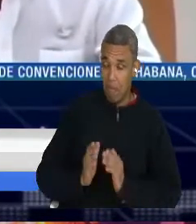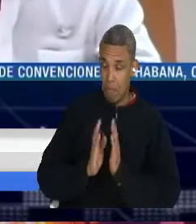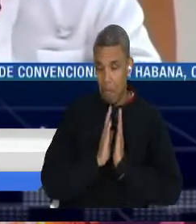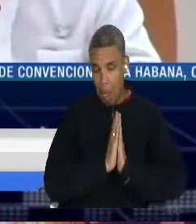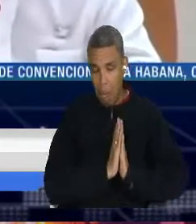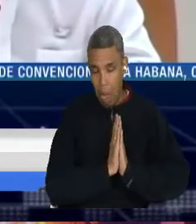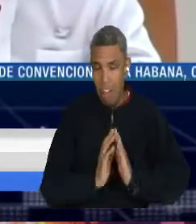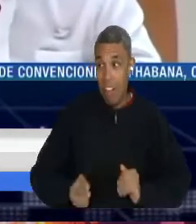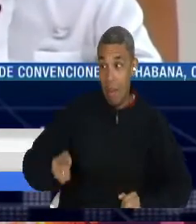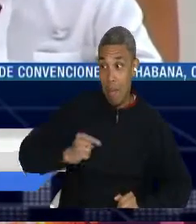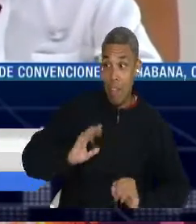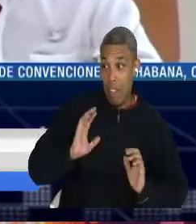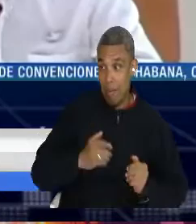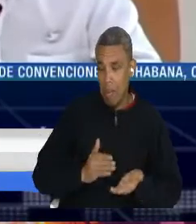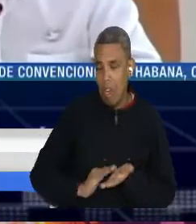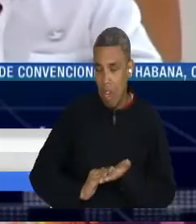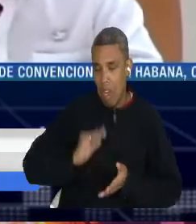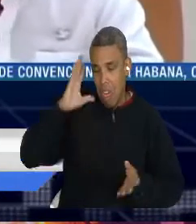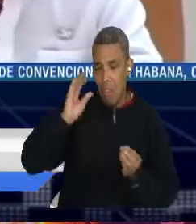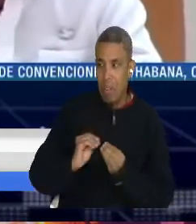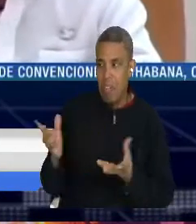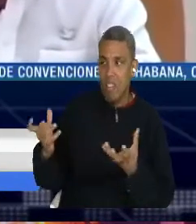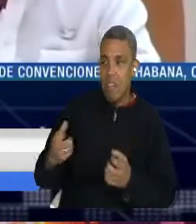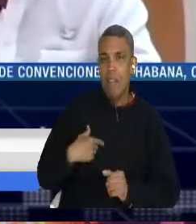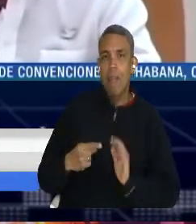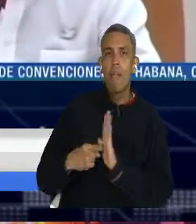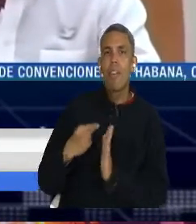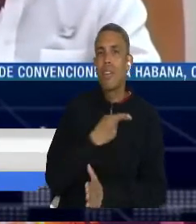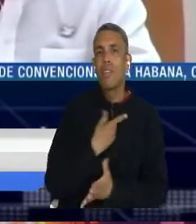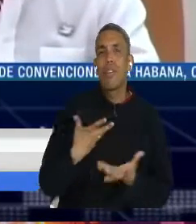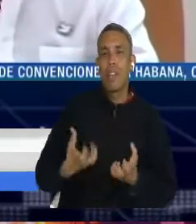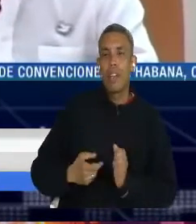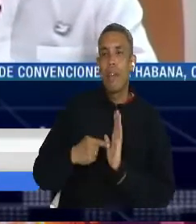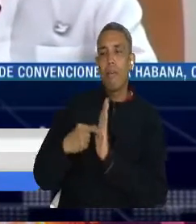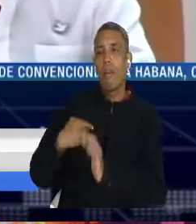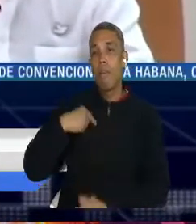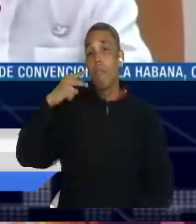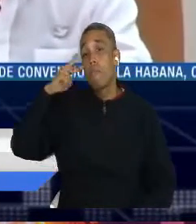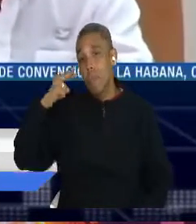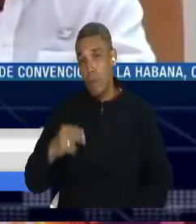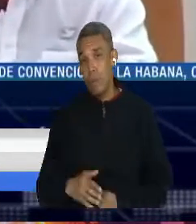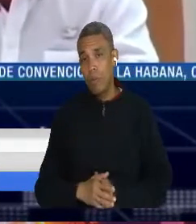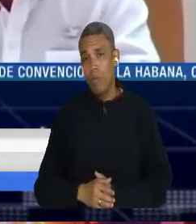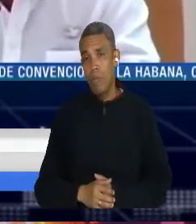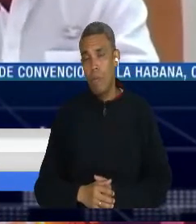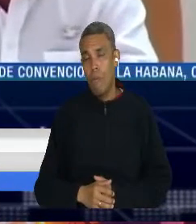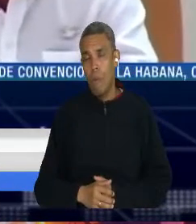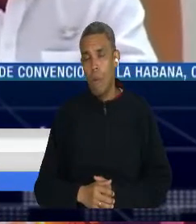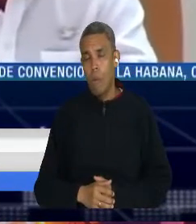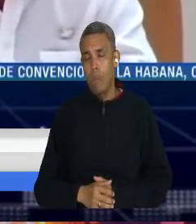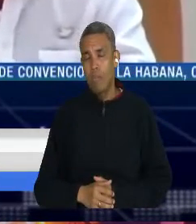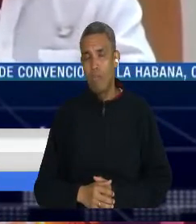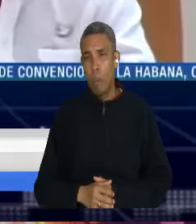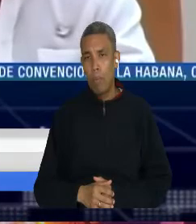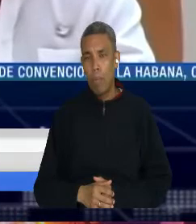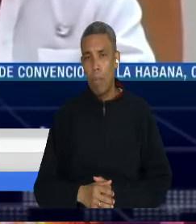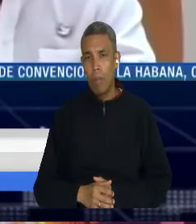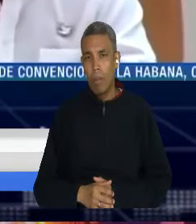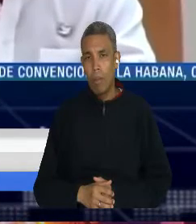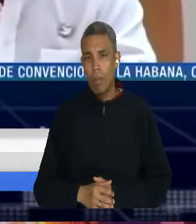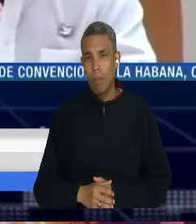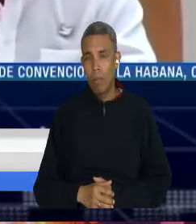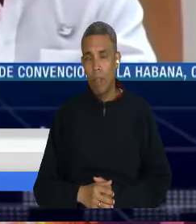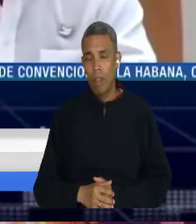Víctimas, cerca de un millón doscientos han sido reparadas. El reto es mucho mayor cuando, en estos momentos,